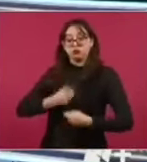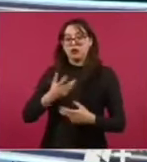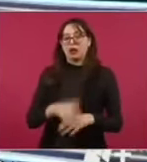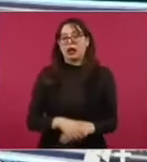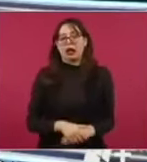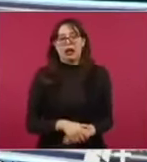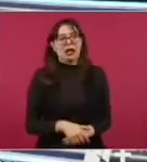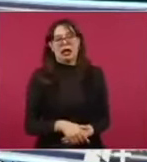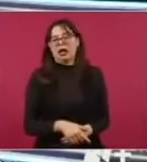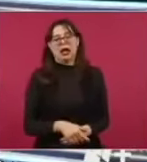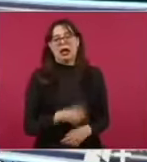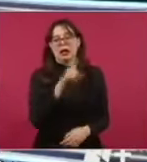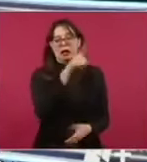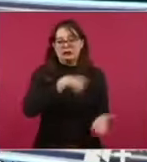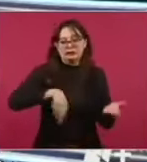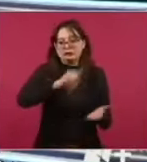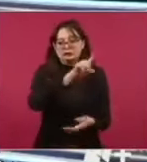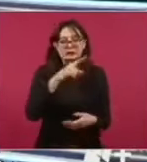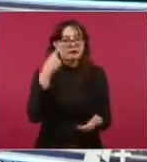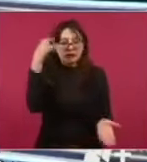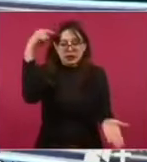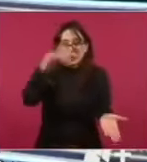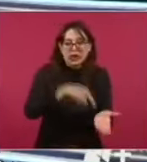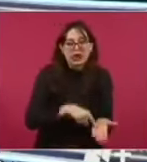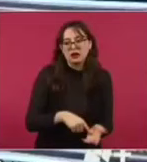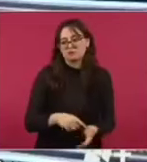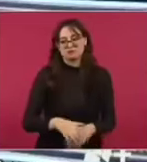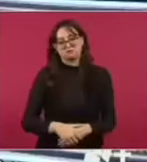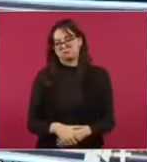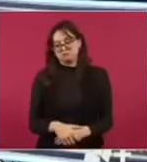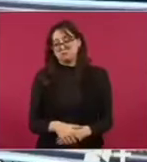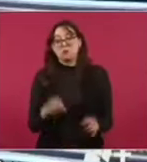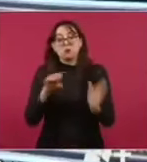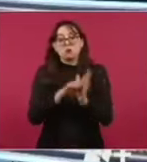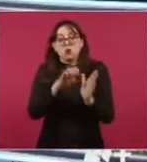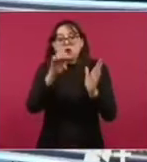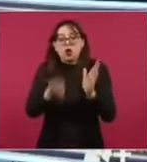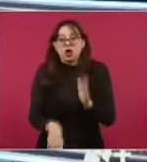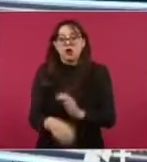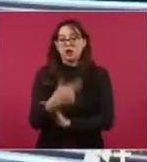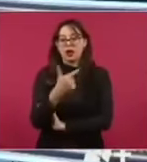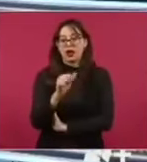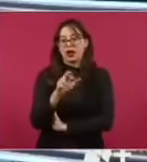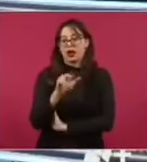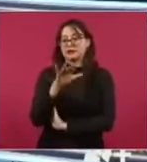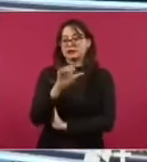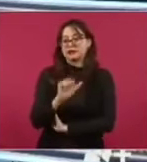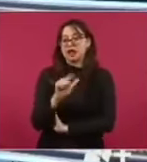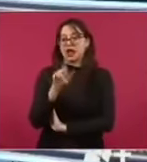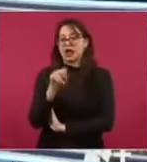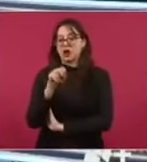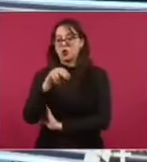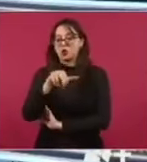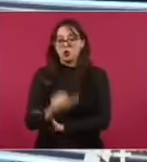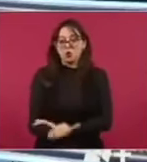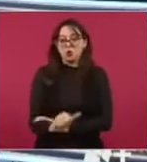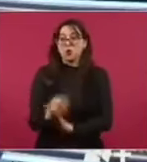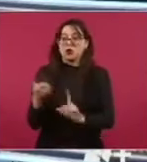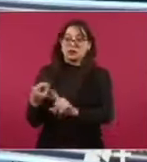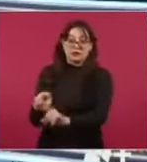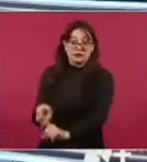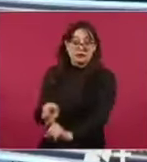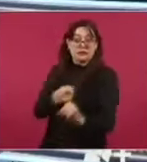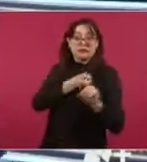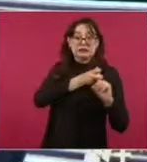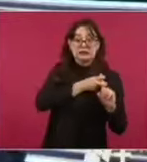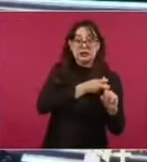creíbles. El pensar, por ejemplo, que el secretario de Seguridad Pública pudo haber sido secuestrado, como dice Sergio Beltrán,